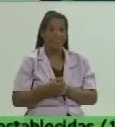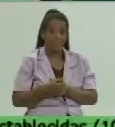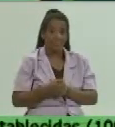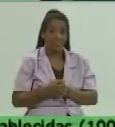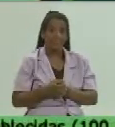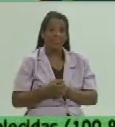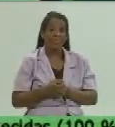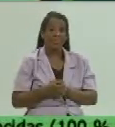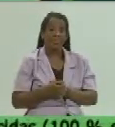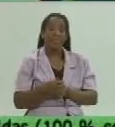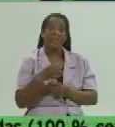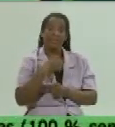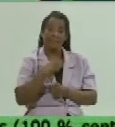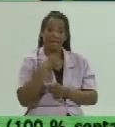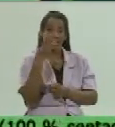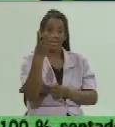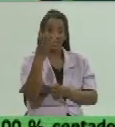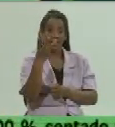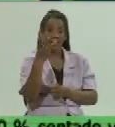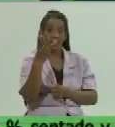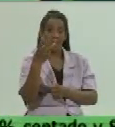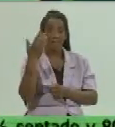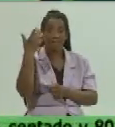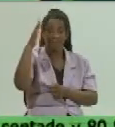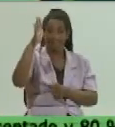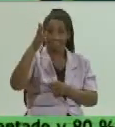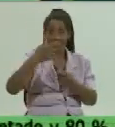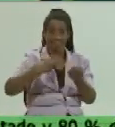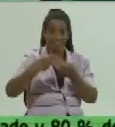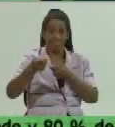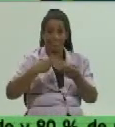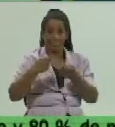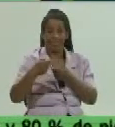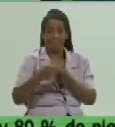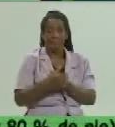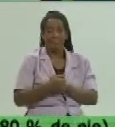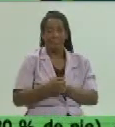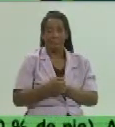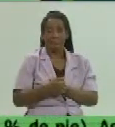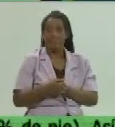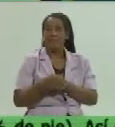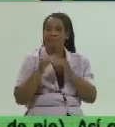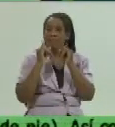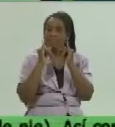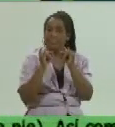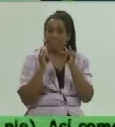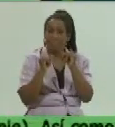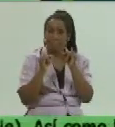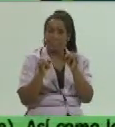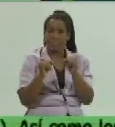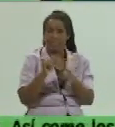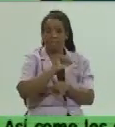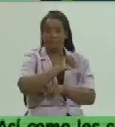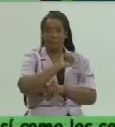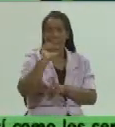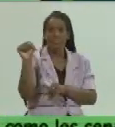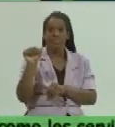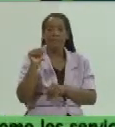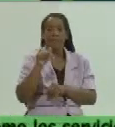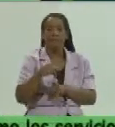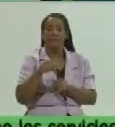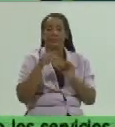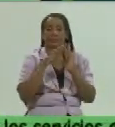que tiene compromiso aquí destacar y transmitir a través de este espacio